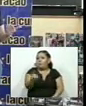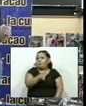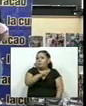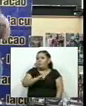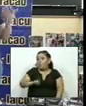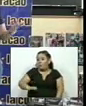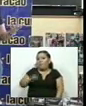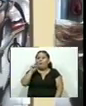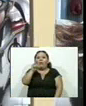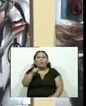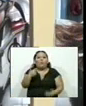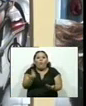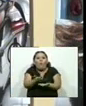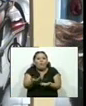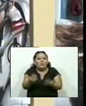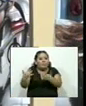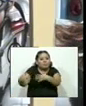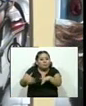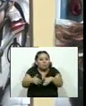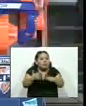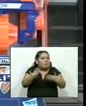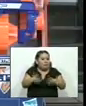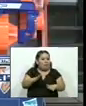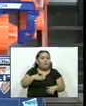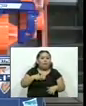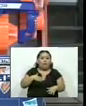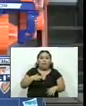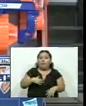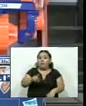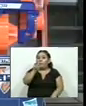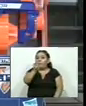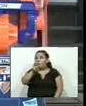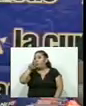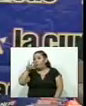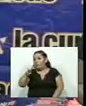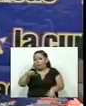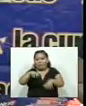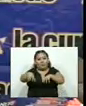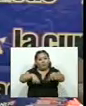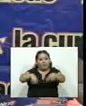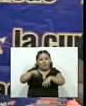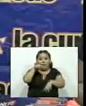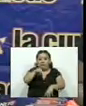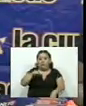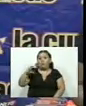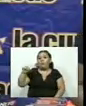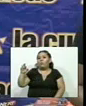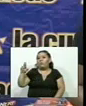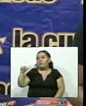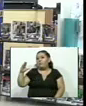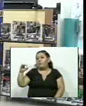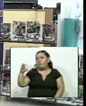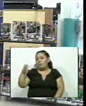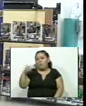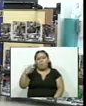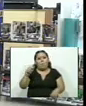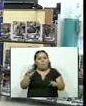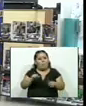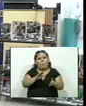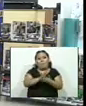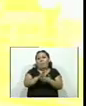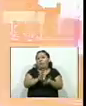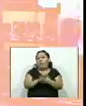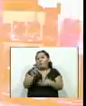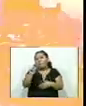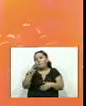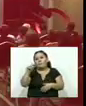estos juguetes ya están disponibles en 12 sucursales de la Curacao siempre con todas las facilidades de